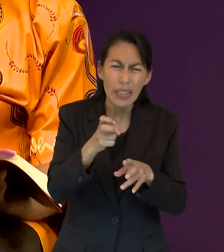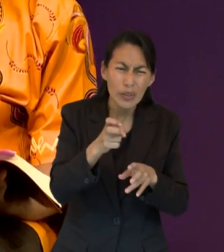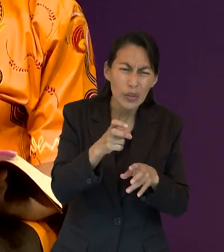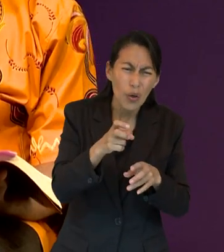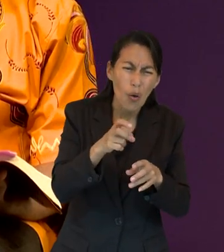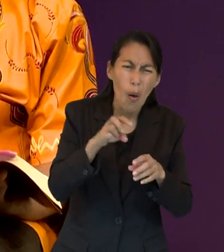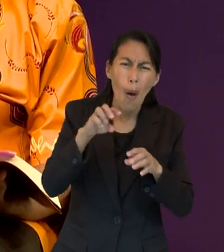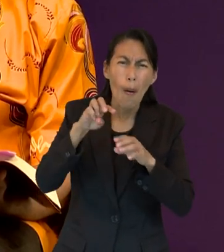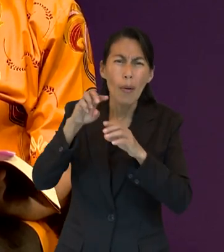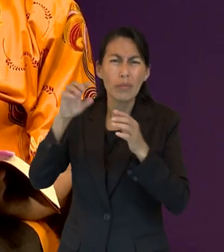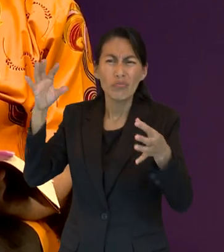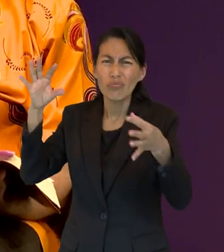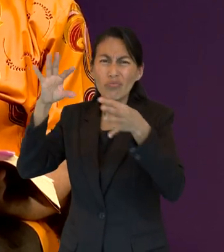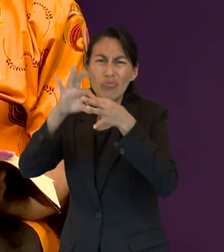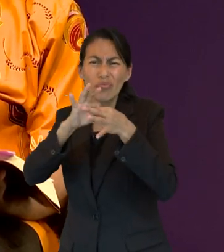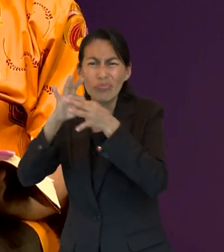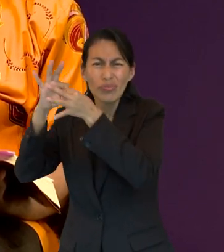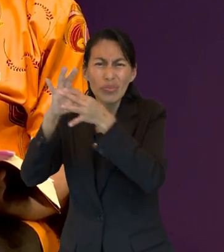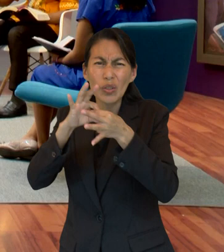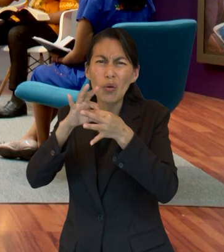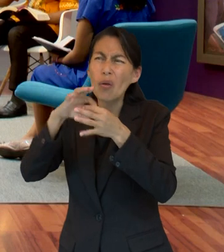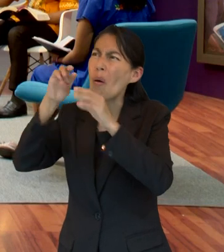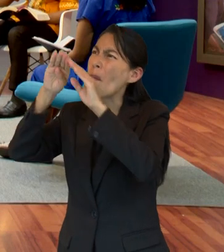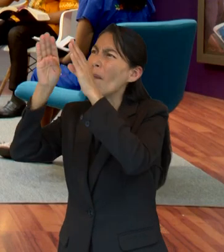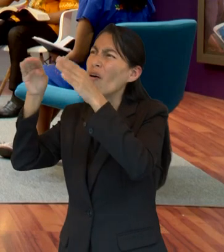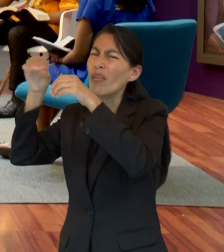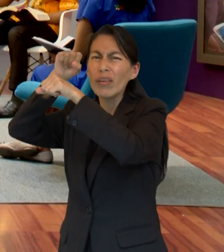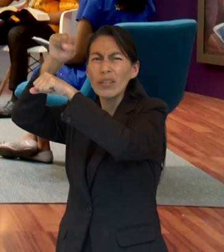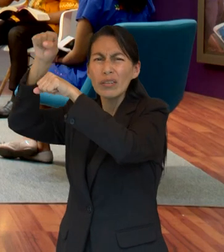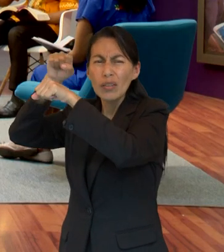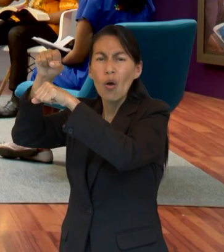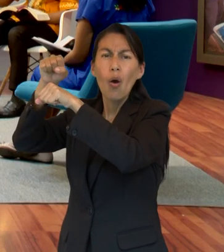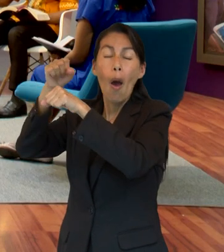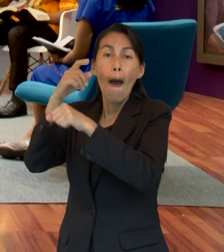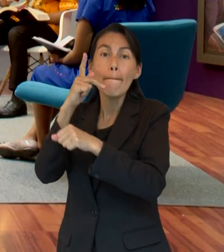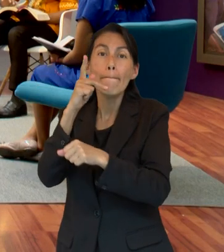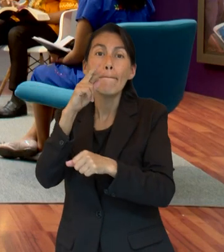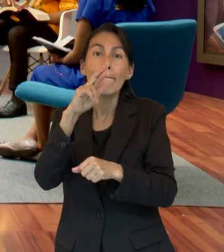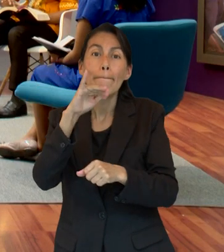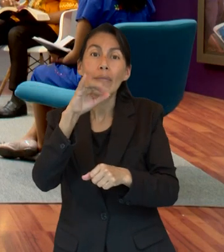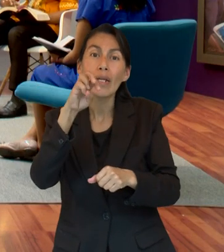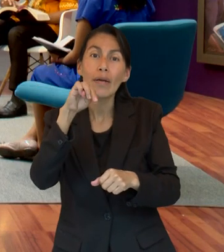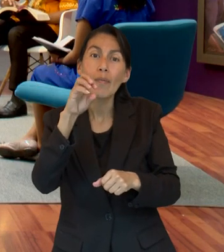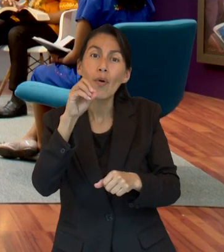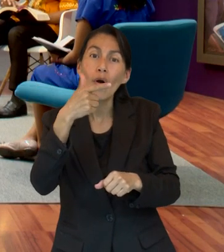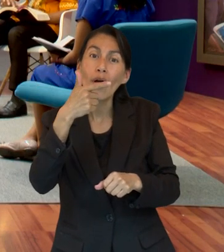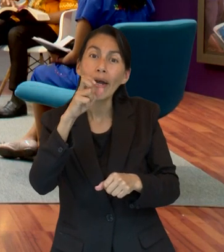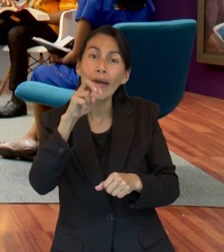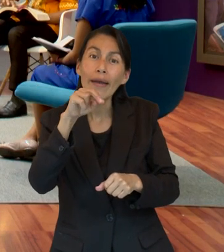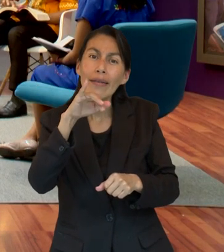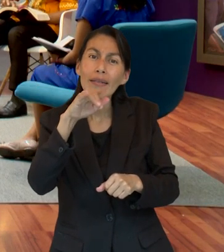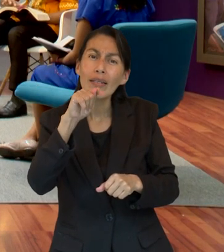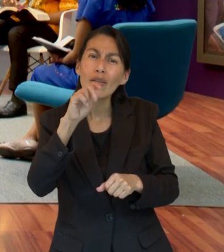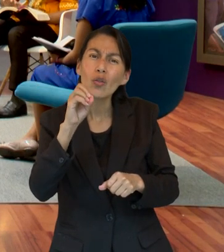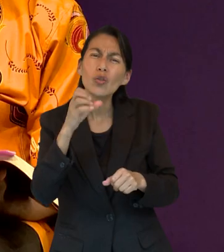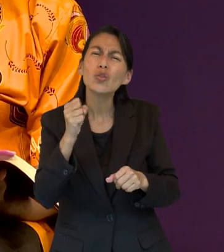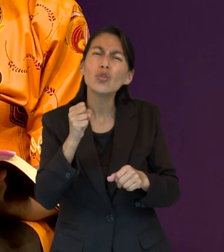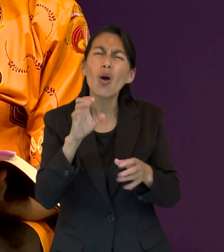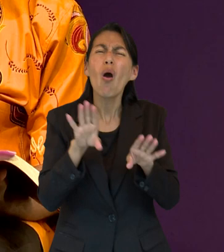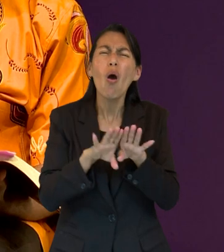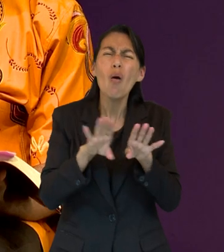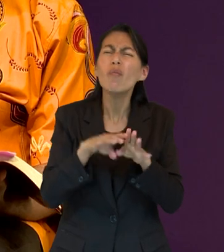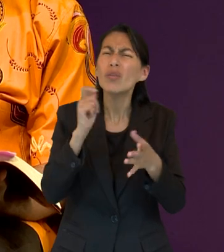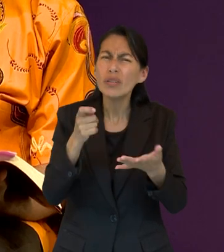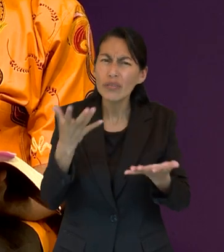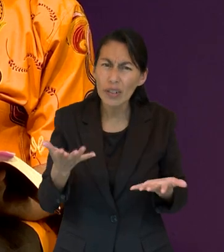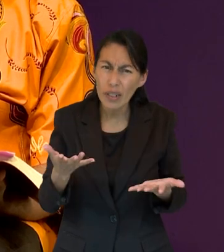eso se relaciona con lo que estamos viendo ahorita, el monte, Sion, los primogénitos. Entonces, decir